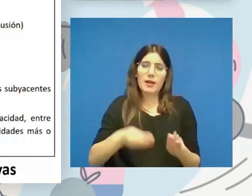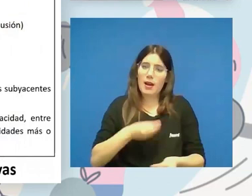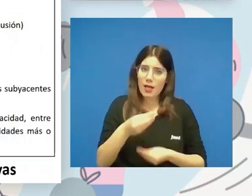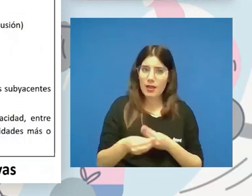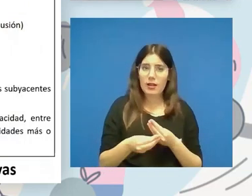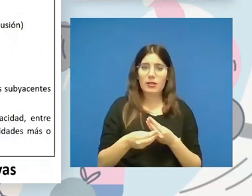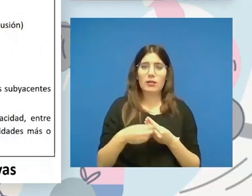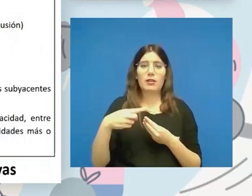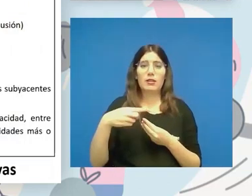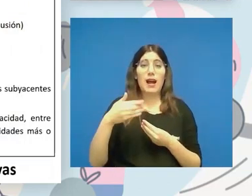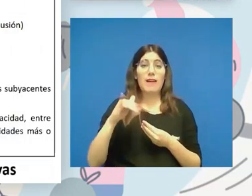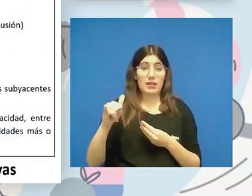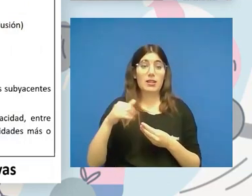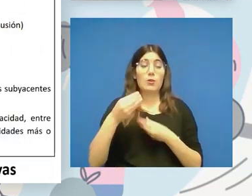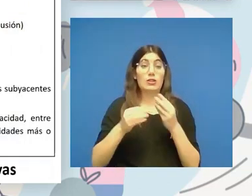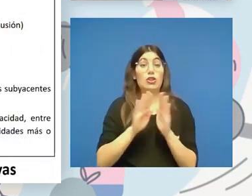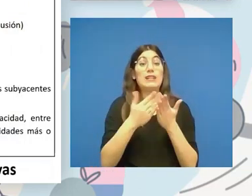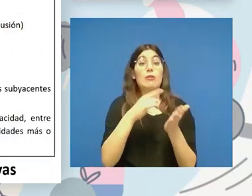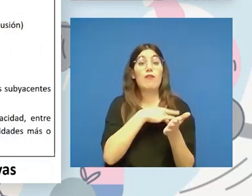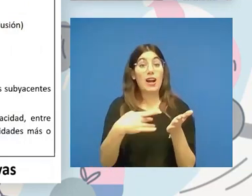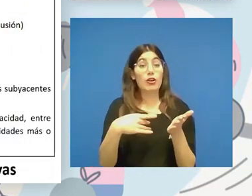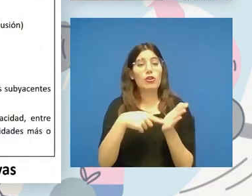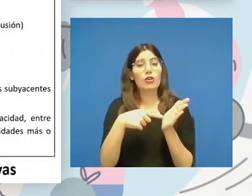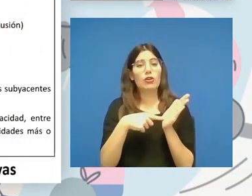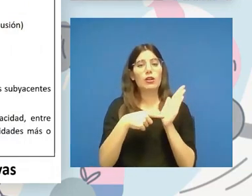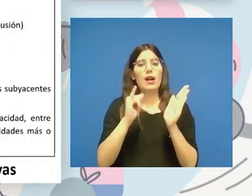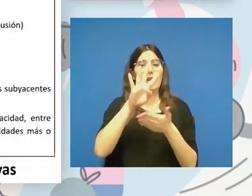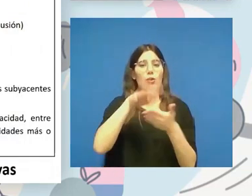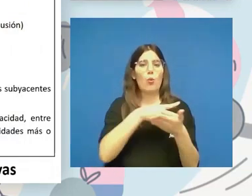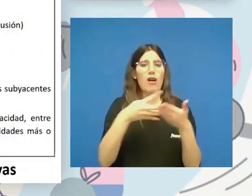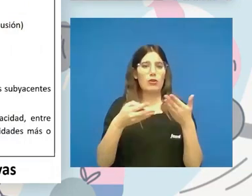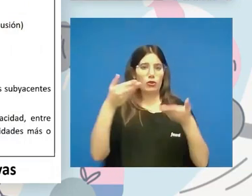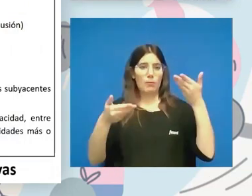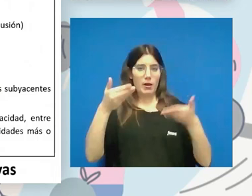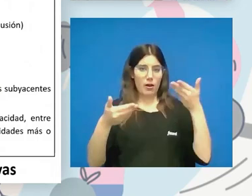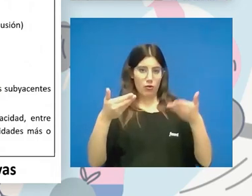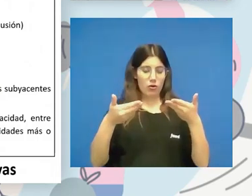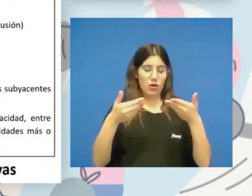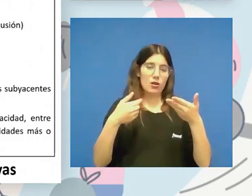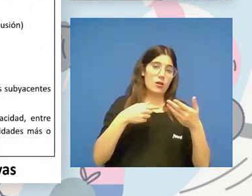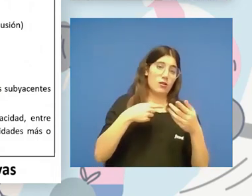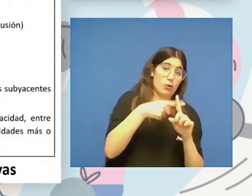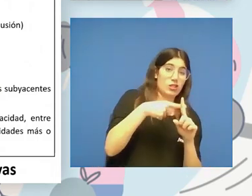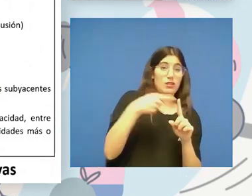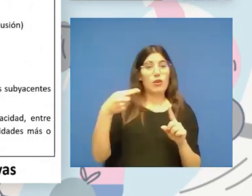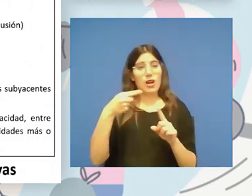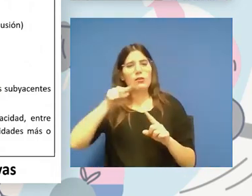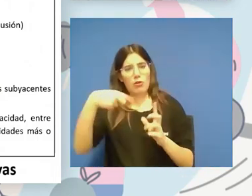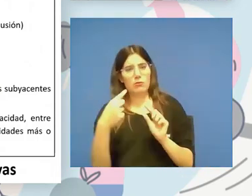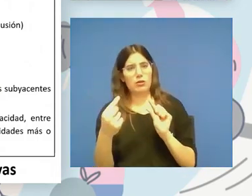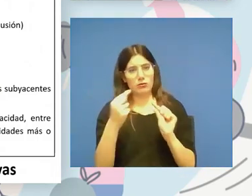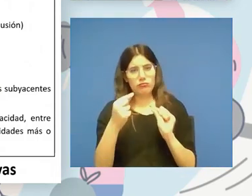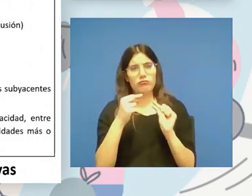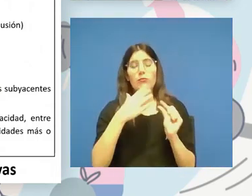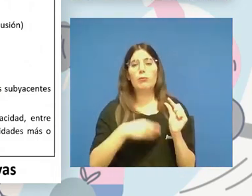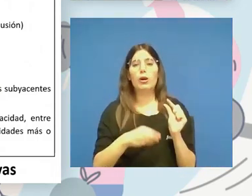Gaby lo haga. En el libro blanco tenéis un libro, unos cuadros que compara, pros y contras, que podemos debatirlos luego de cómo sería